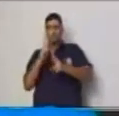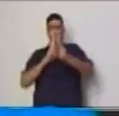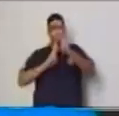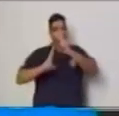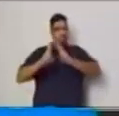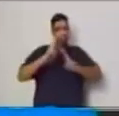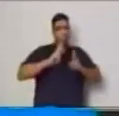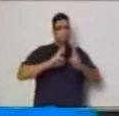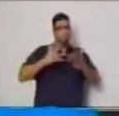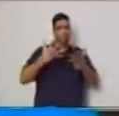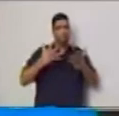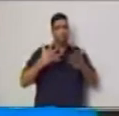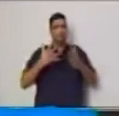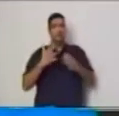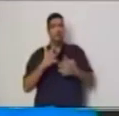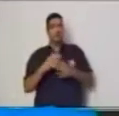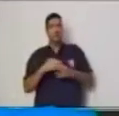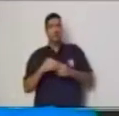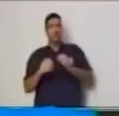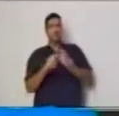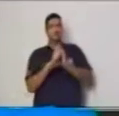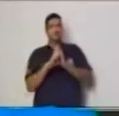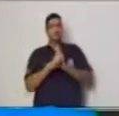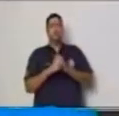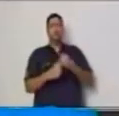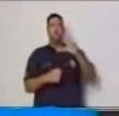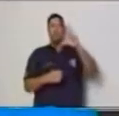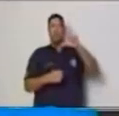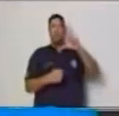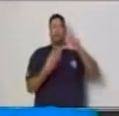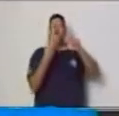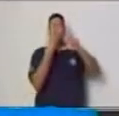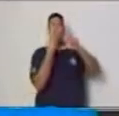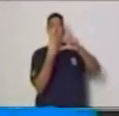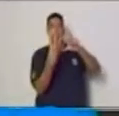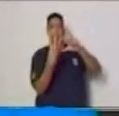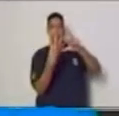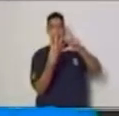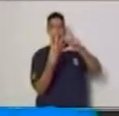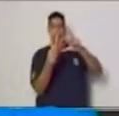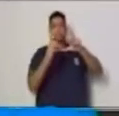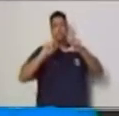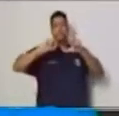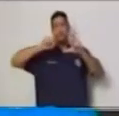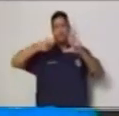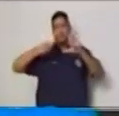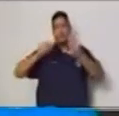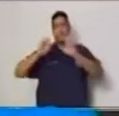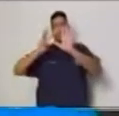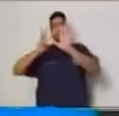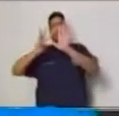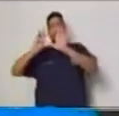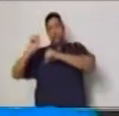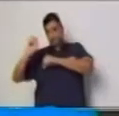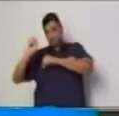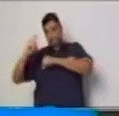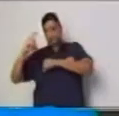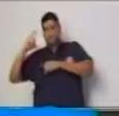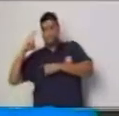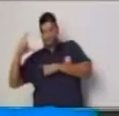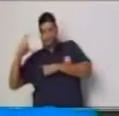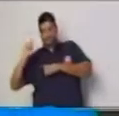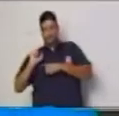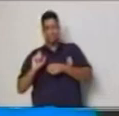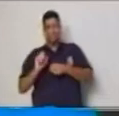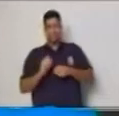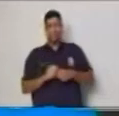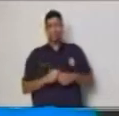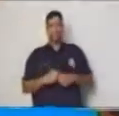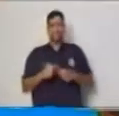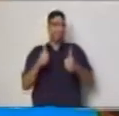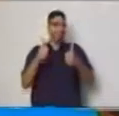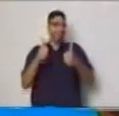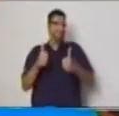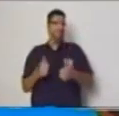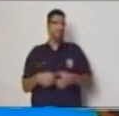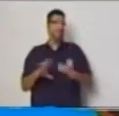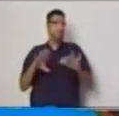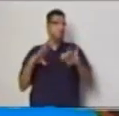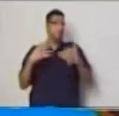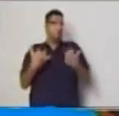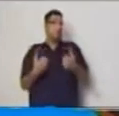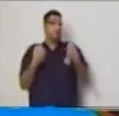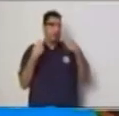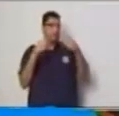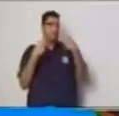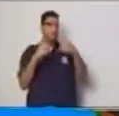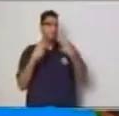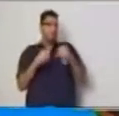ochenta a cinco le corresponde cien enhorabuena hemos realizado